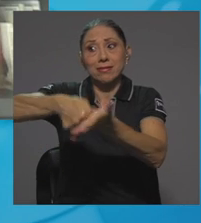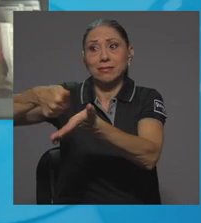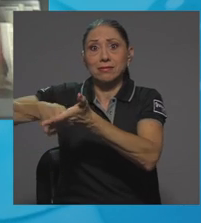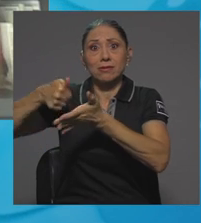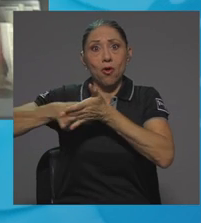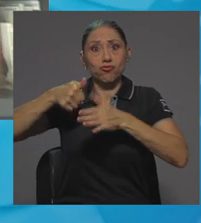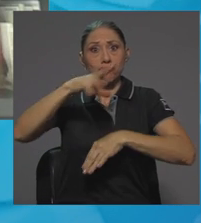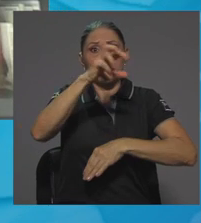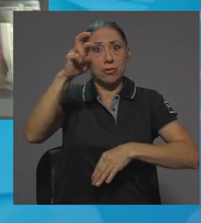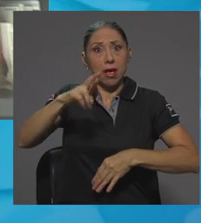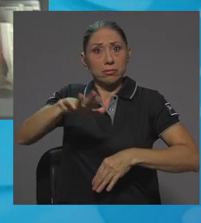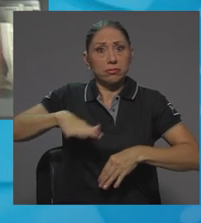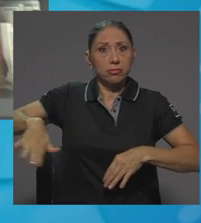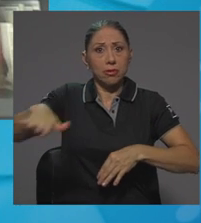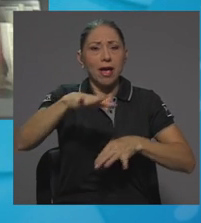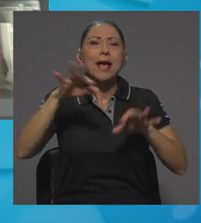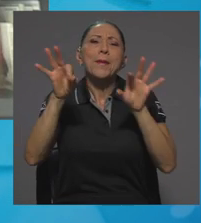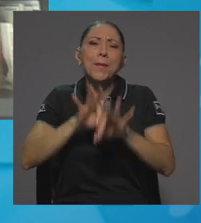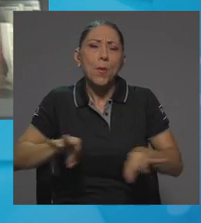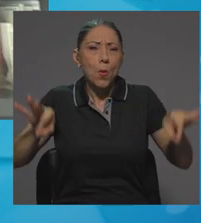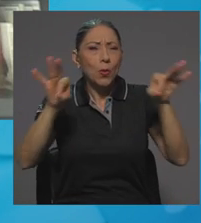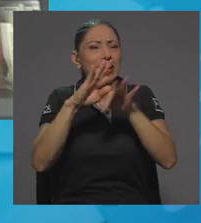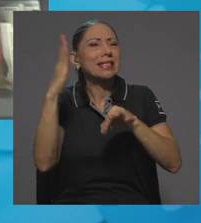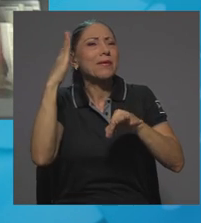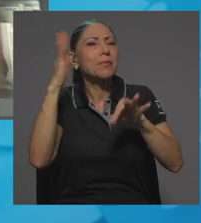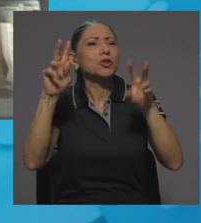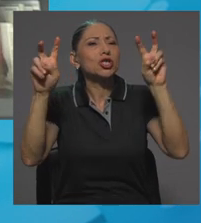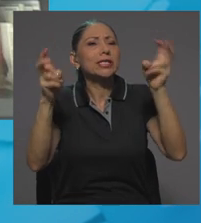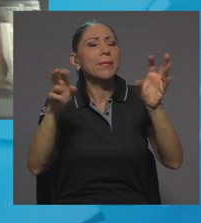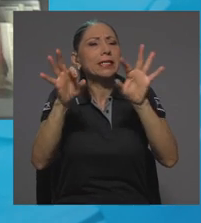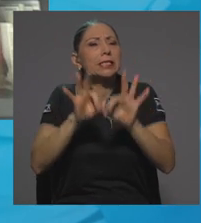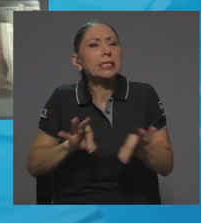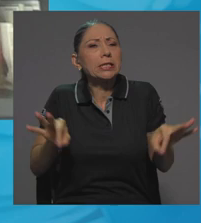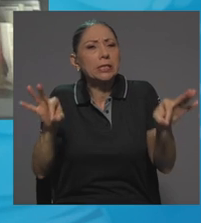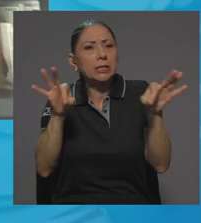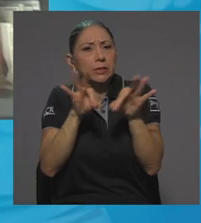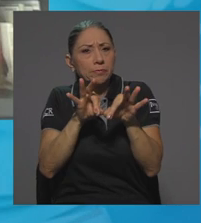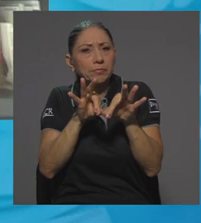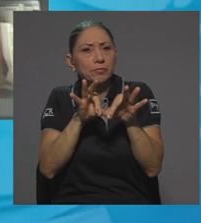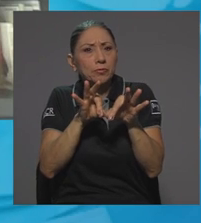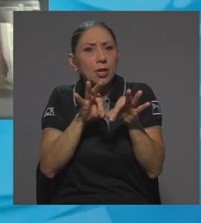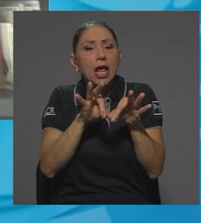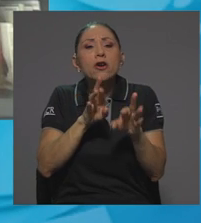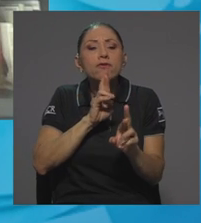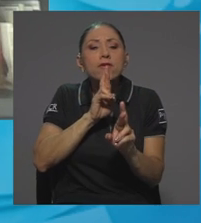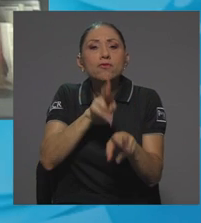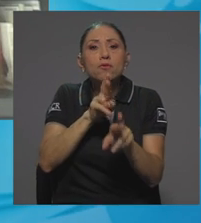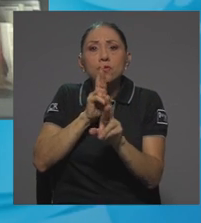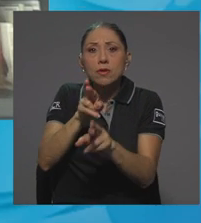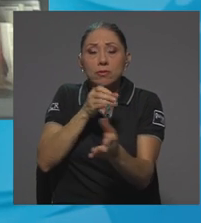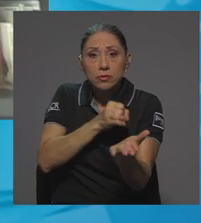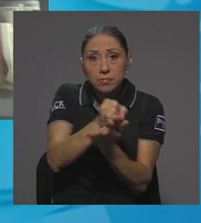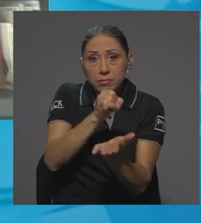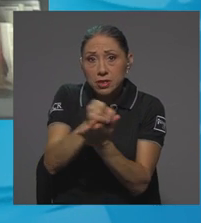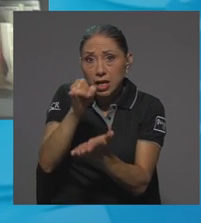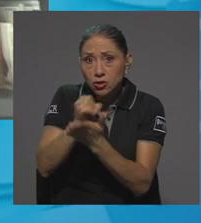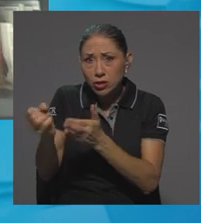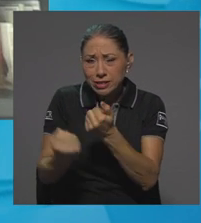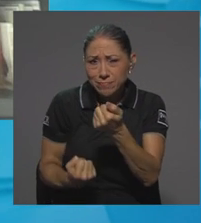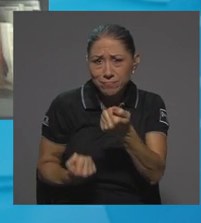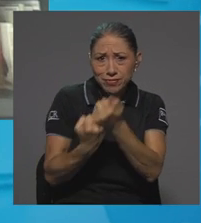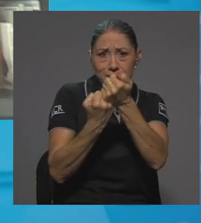importante que sepamos cuáles son los temas de rigor, cuáles son los resultados de investigaciones que refuerzan el conocimiento